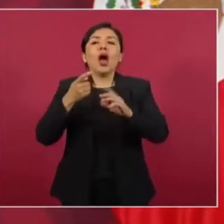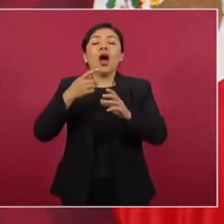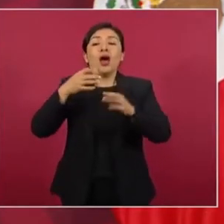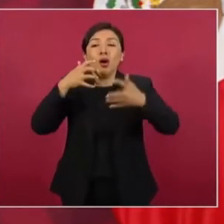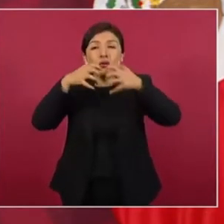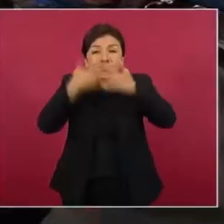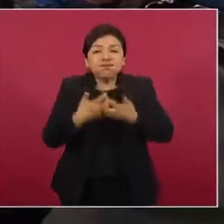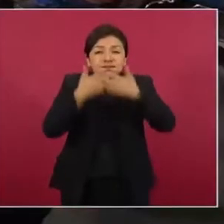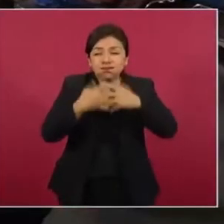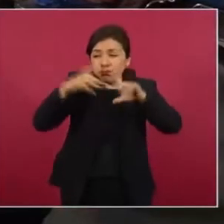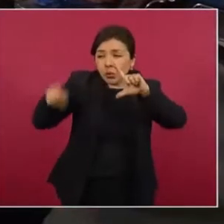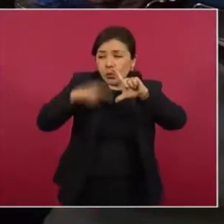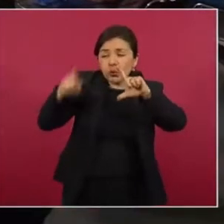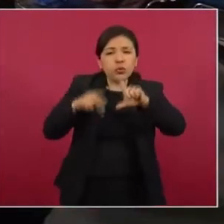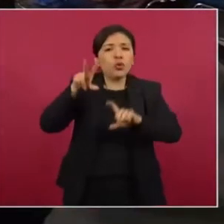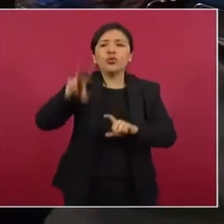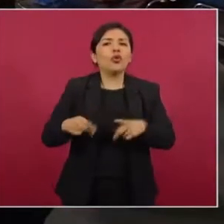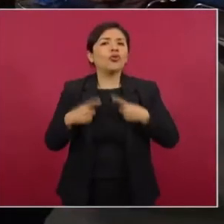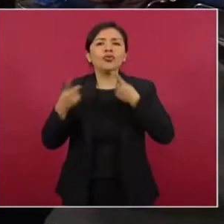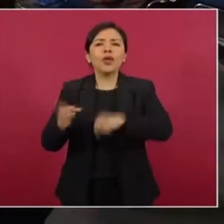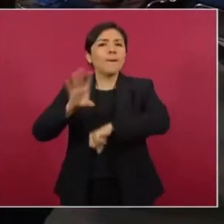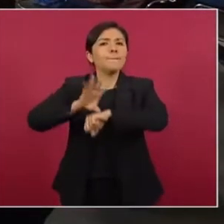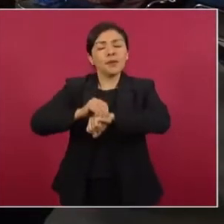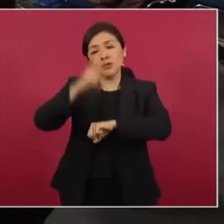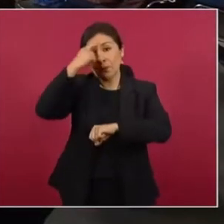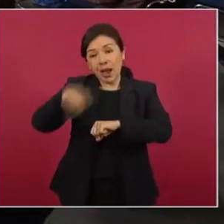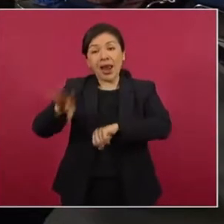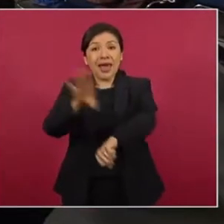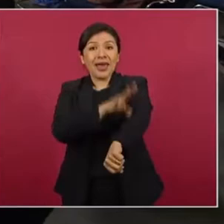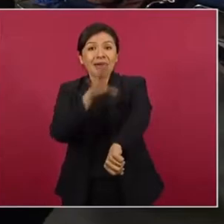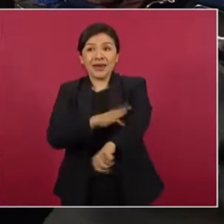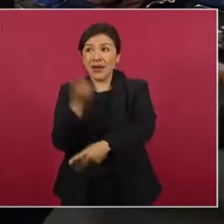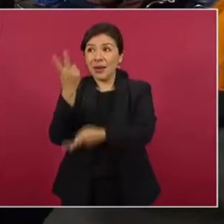permitían subir la energía a la red